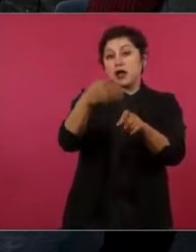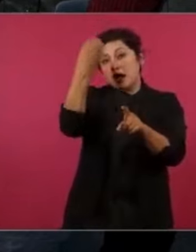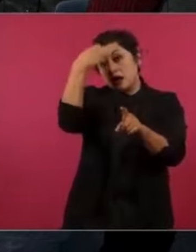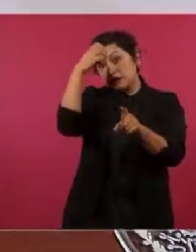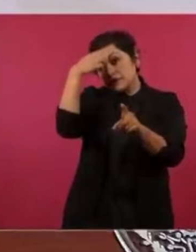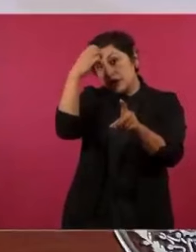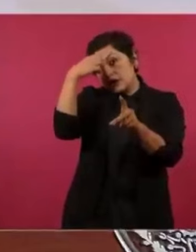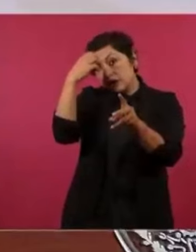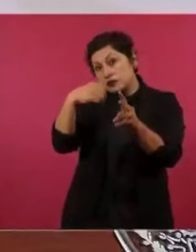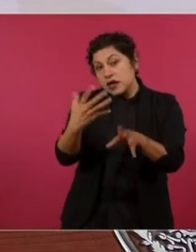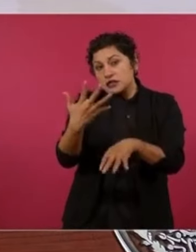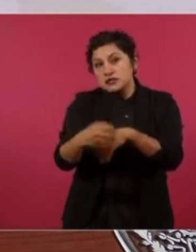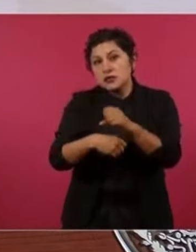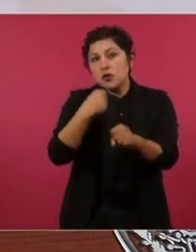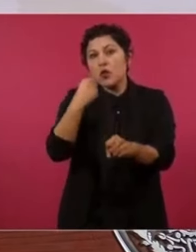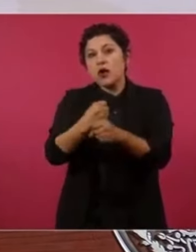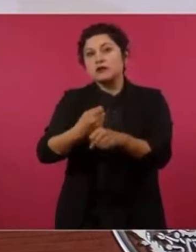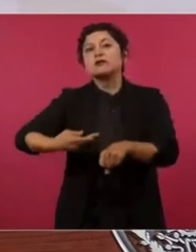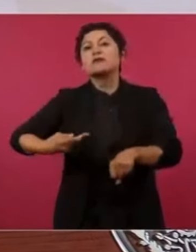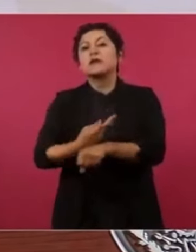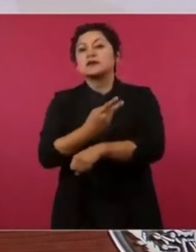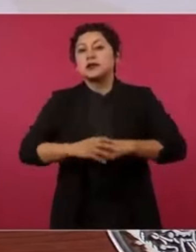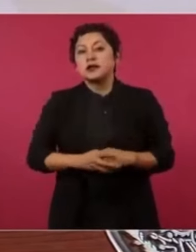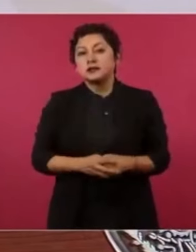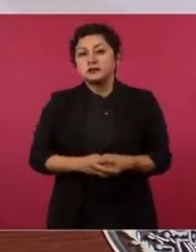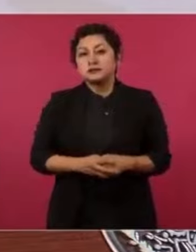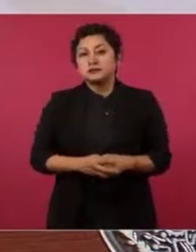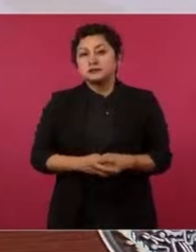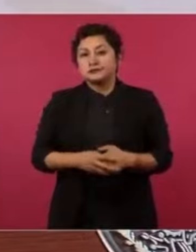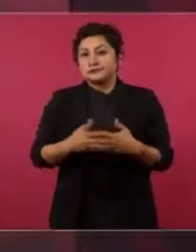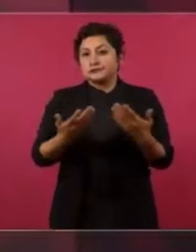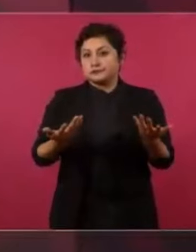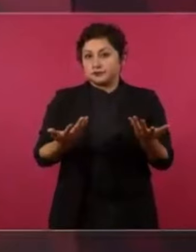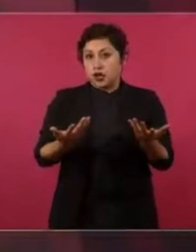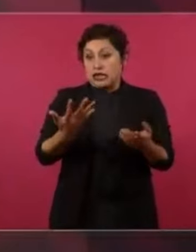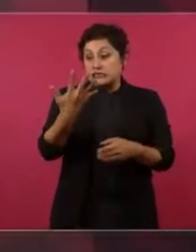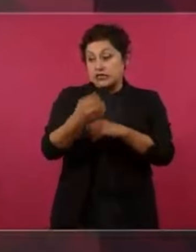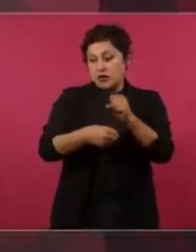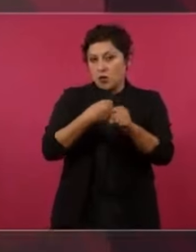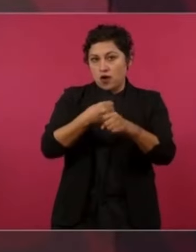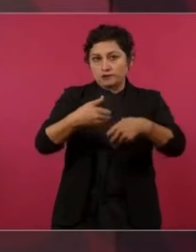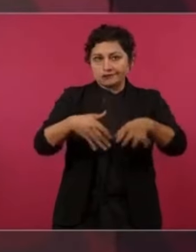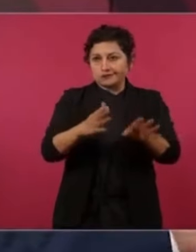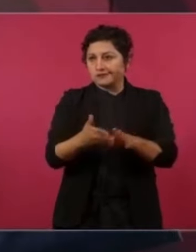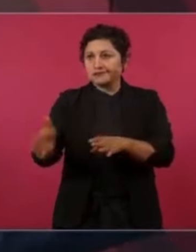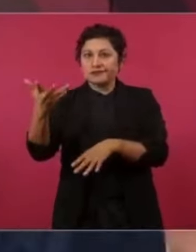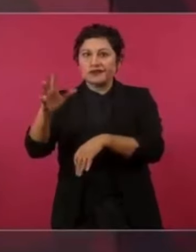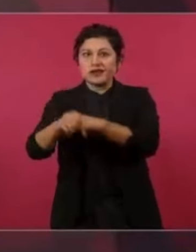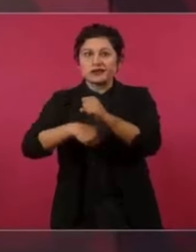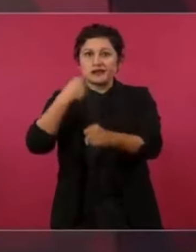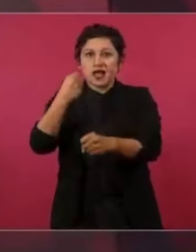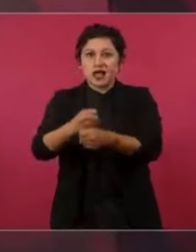casi en todos los requisitos están diez años de experiencia. Ya los diez años ya saben,